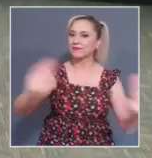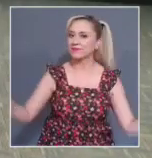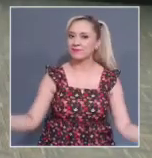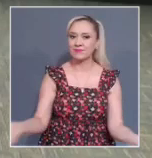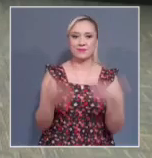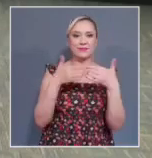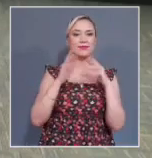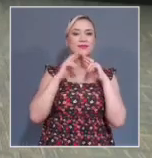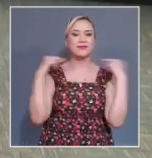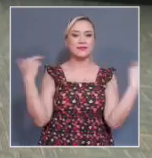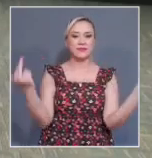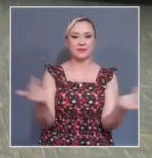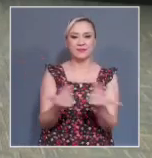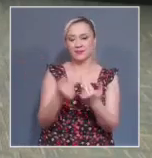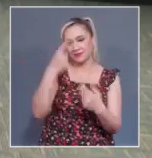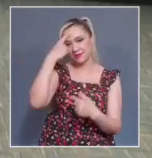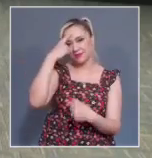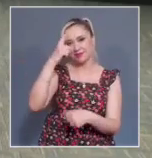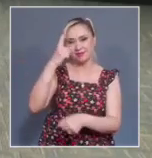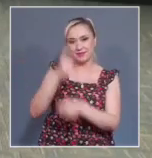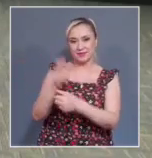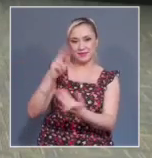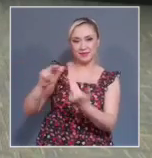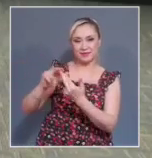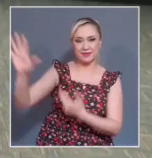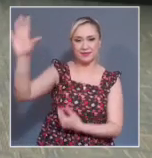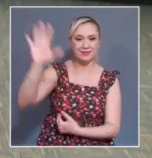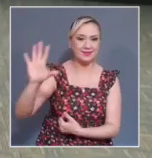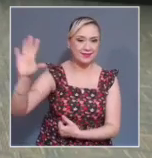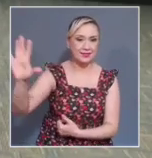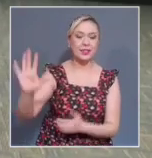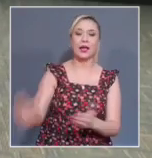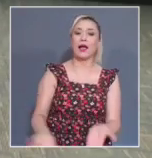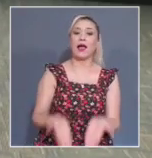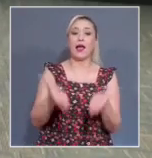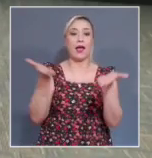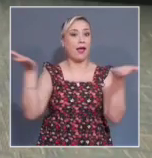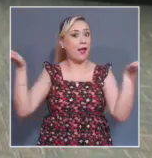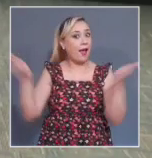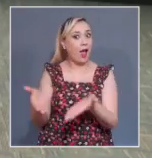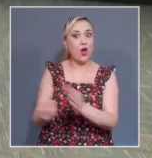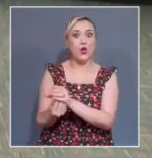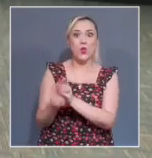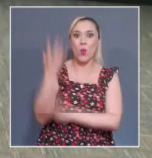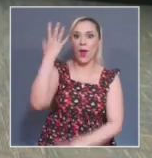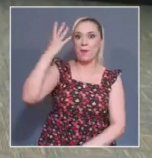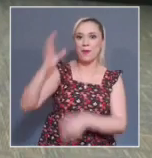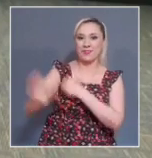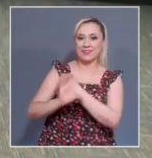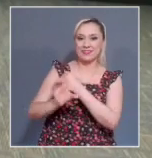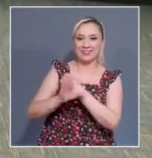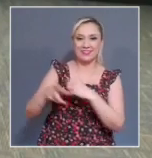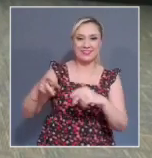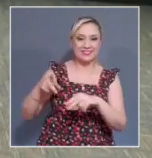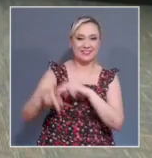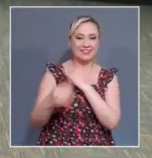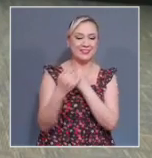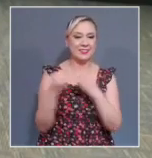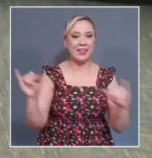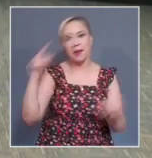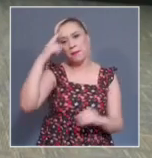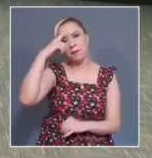primera circunscripción y la presentación de la nueva Defensoría Pública, dijo que con ello se facilita el acceso gratuito y